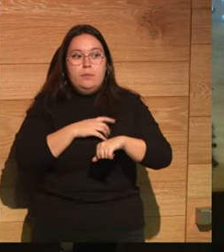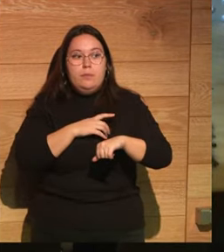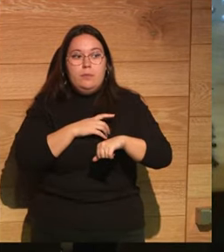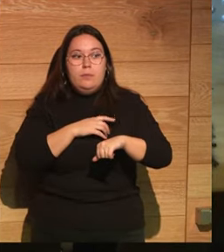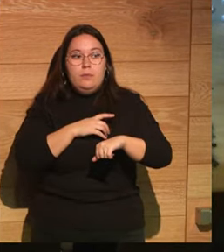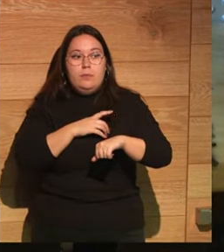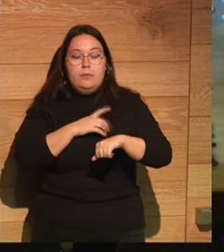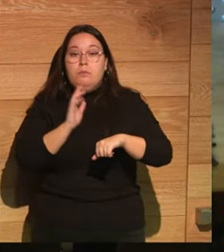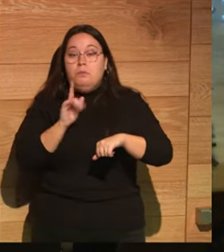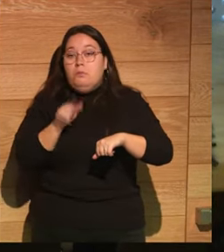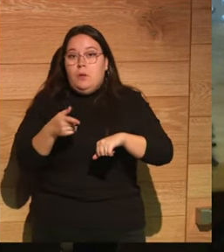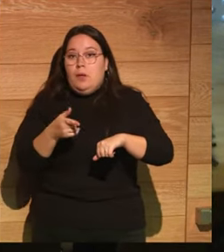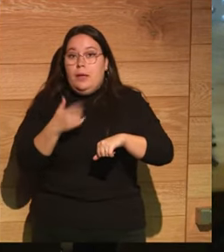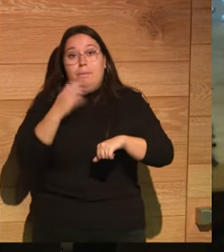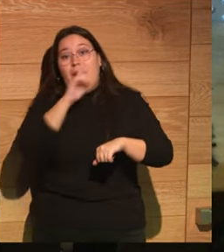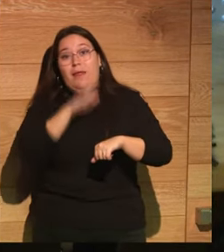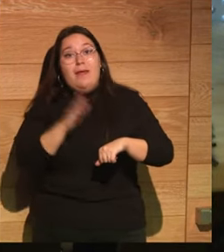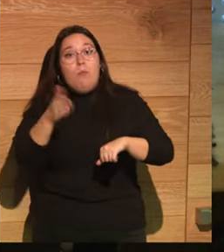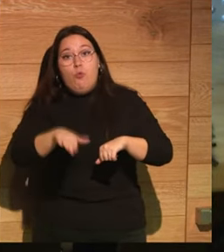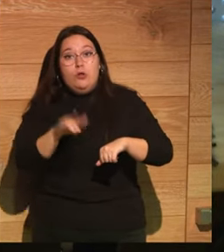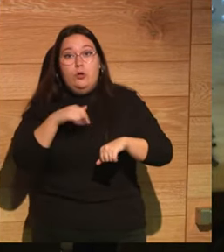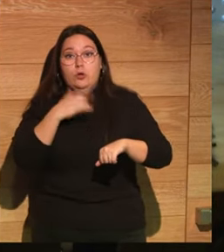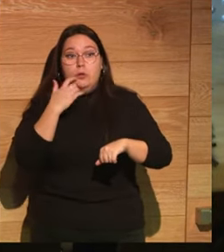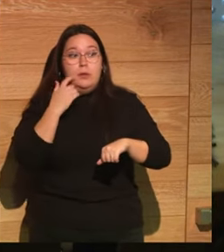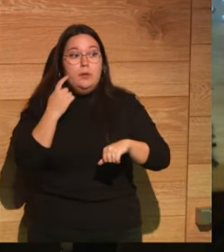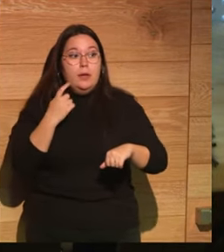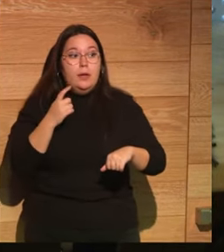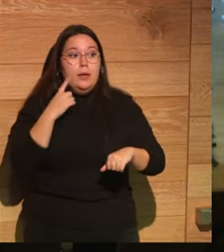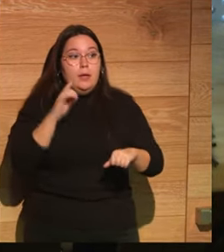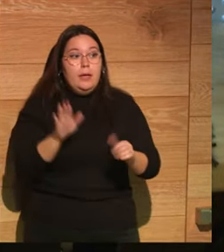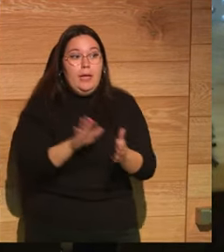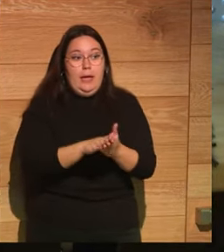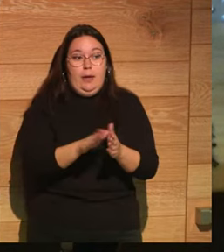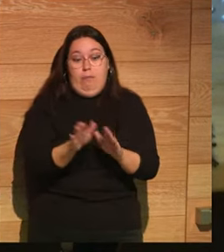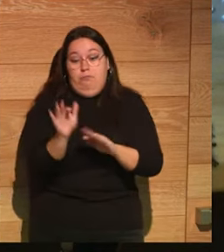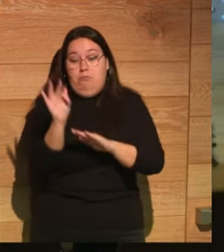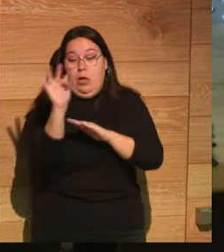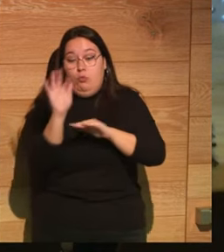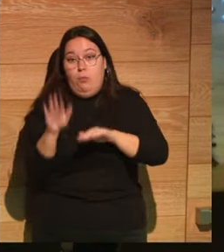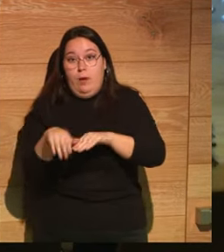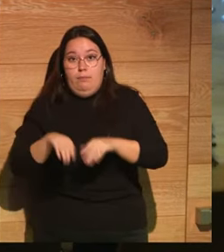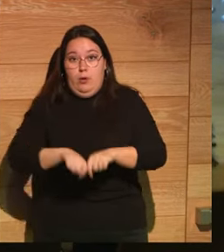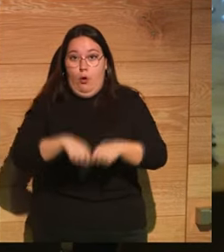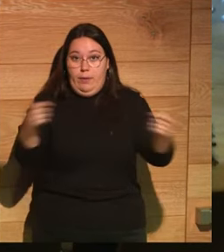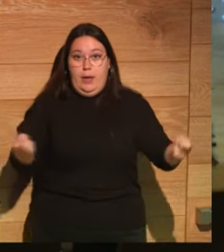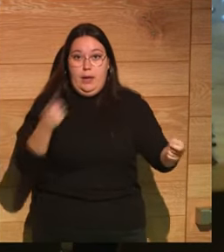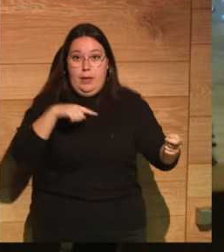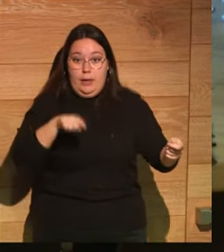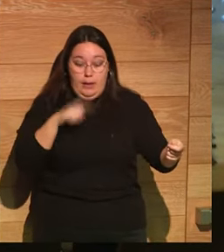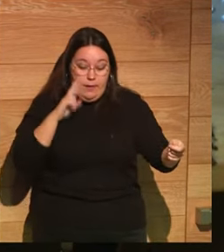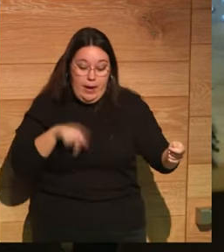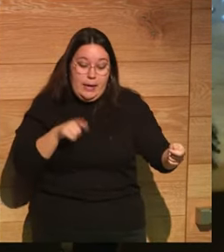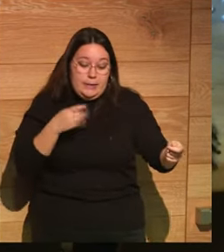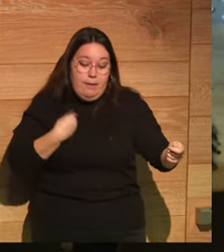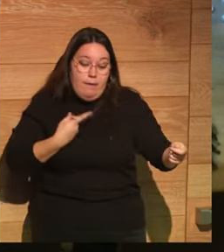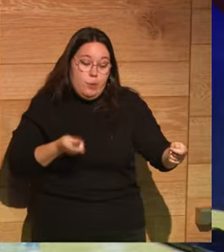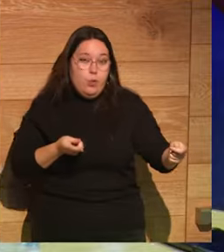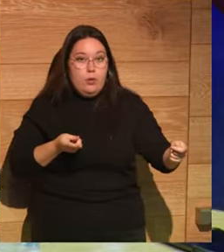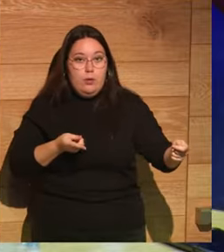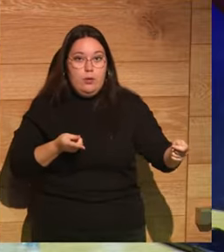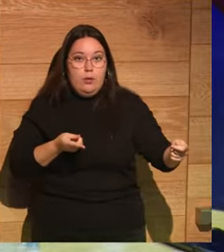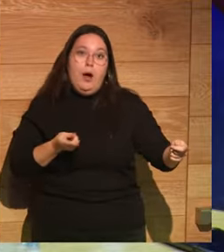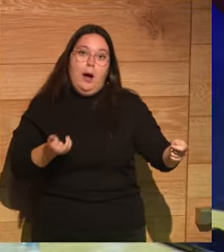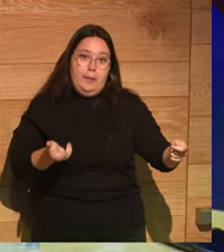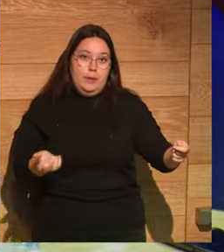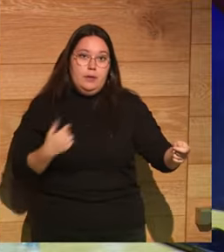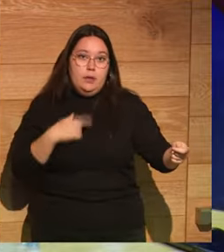y claro cuando los sacaban de allí decían oh Dios mío un no muerto no cariño que lo has enterrado vivo y entonces claro esto crea